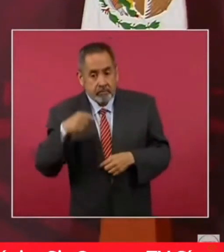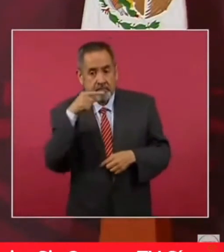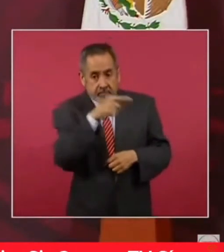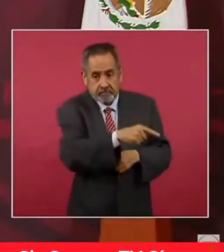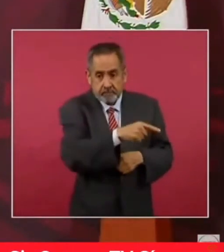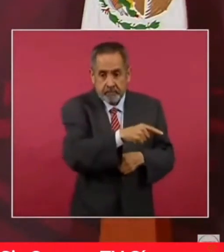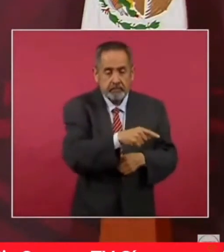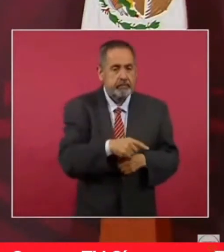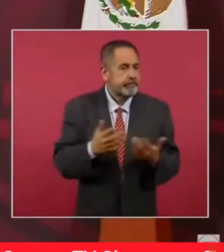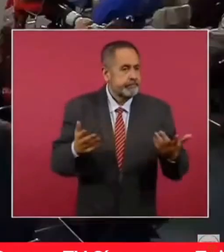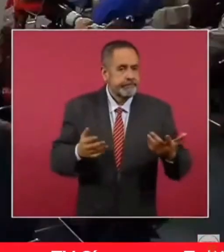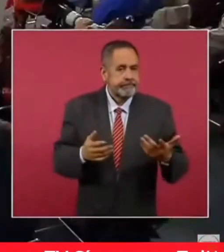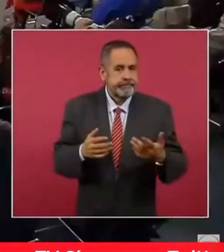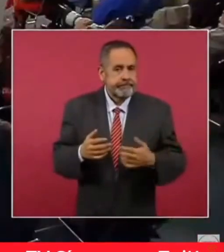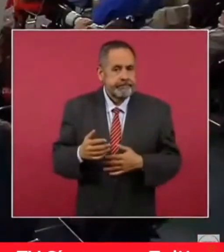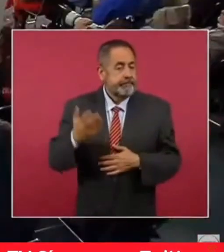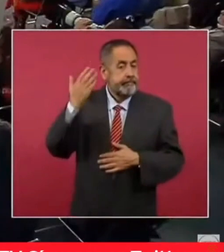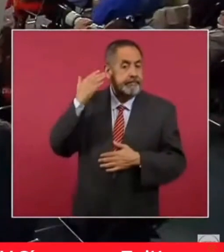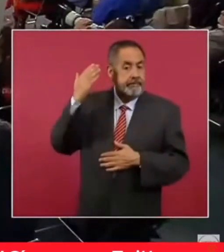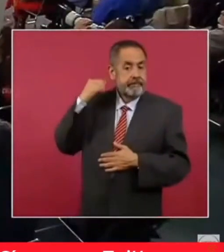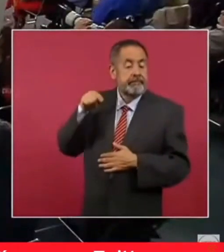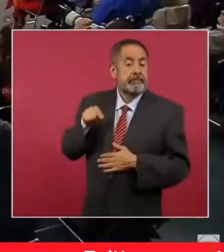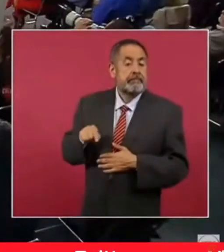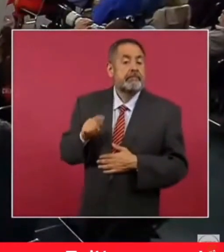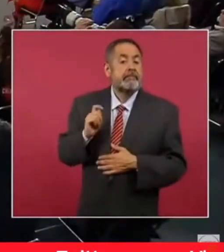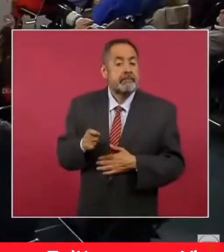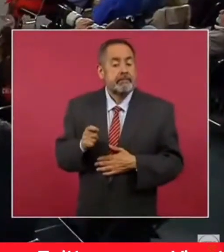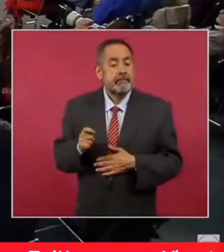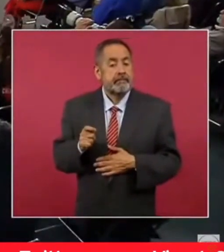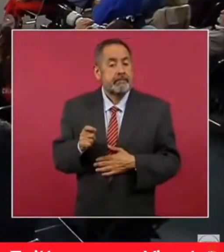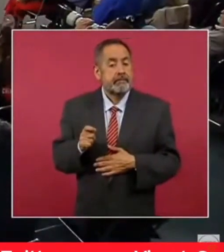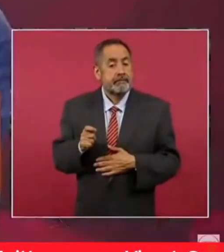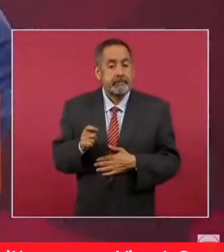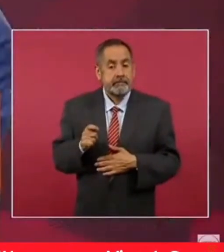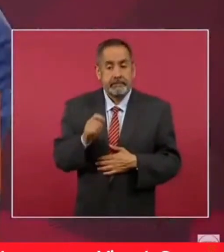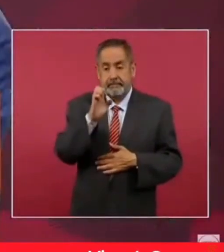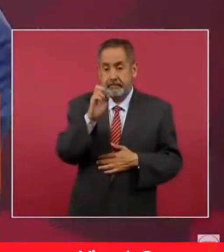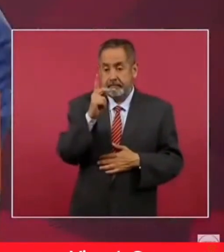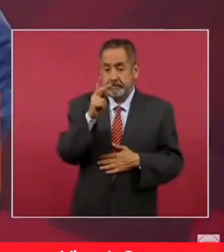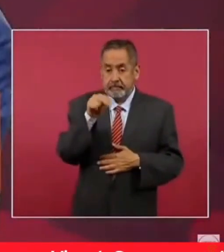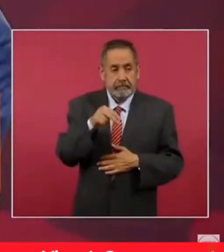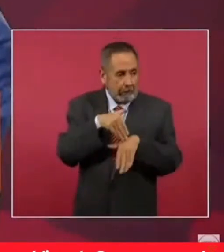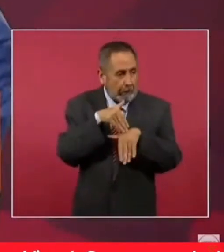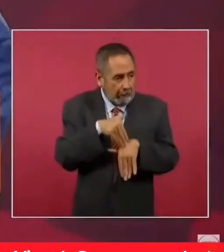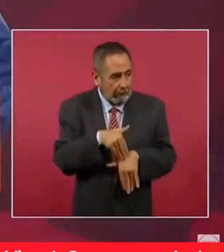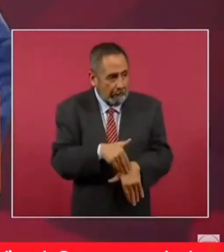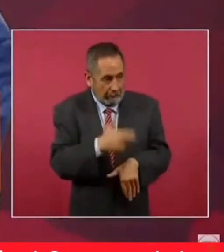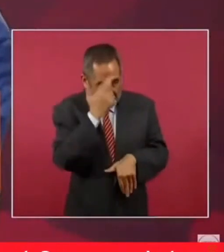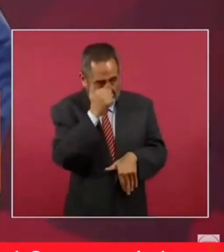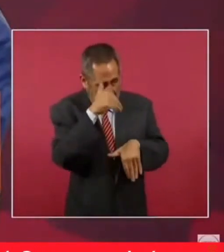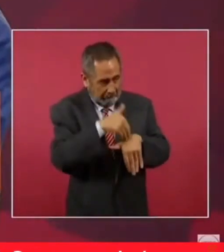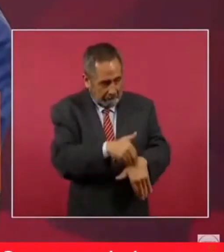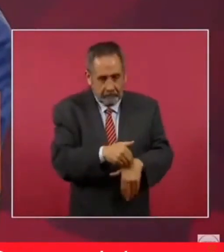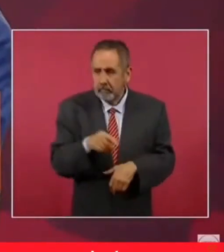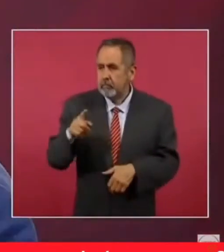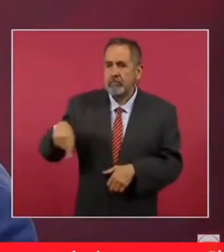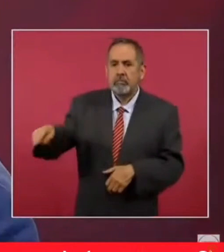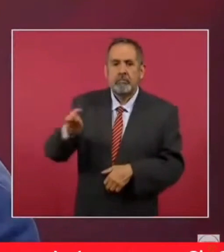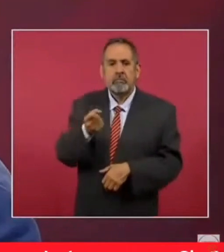E hizo caso Peña Nieto. Hubieron muertos